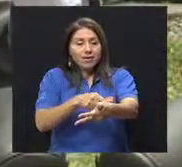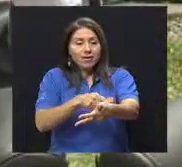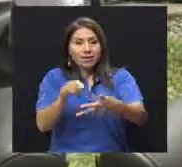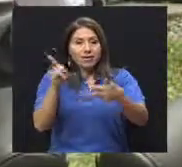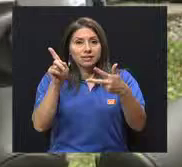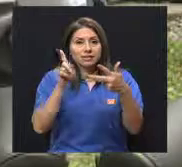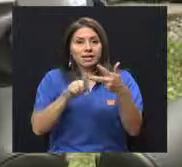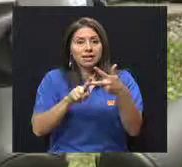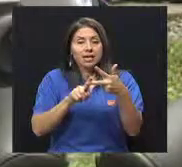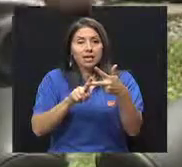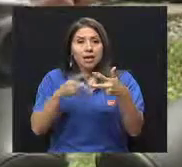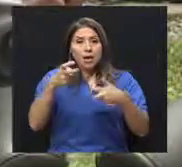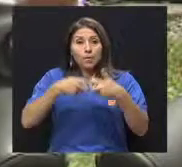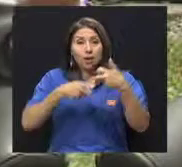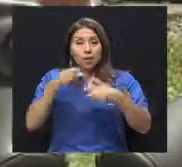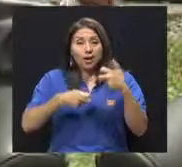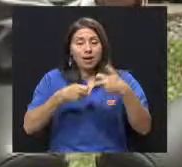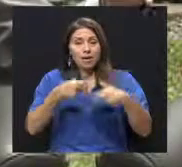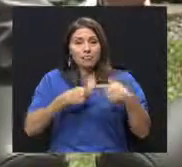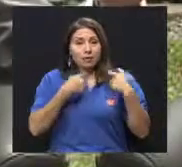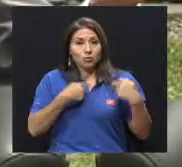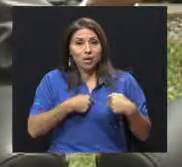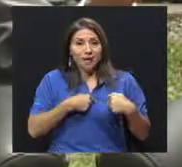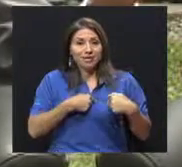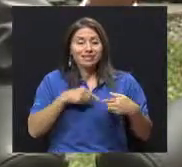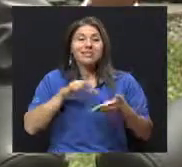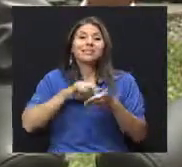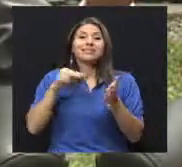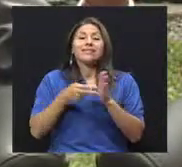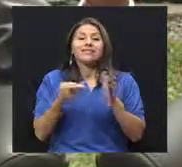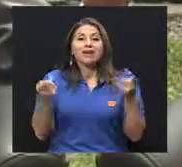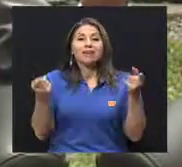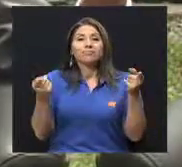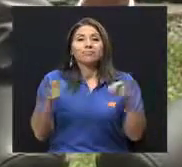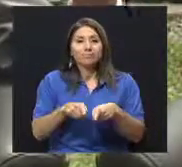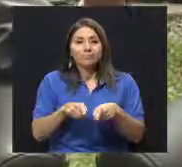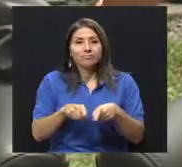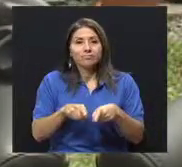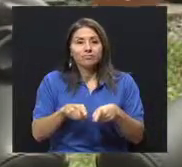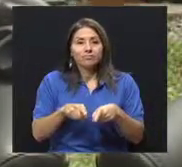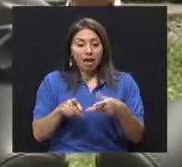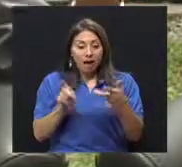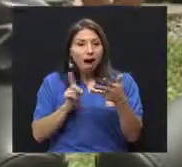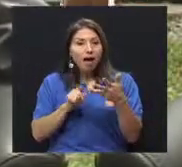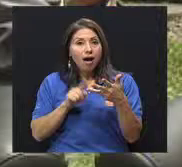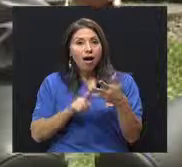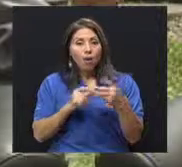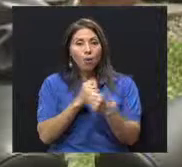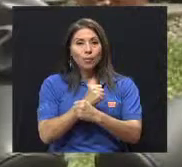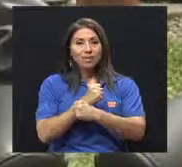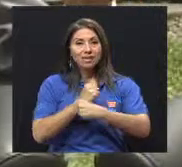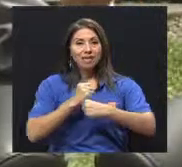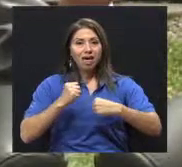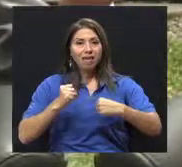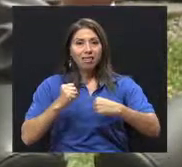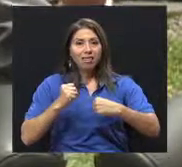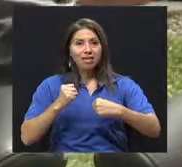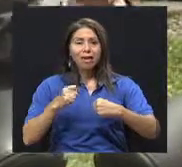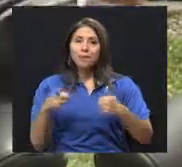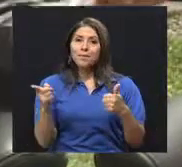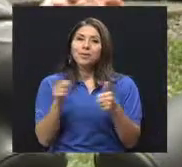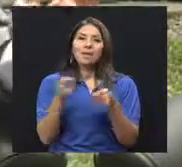y problemas vasculares, nos da la causa de la más obesidad, la causa de la principal,